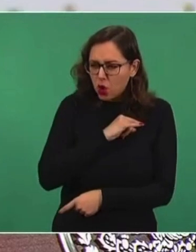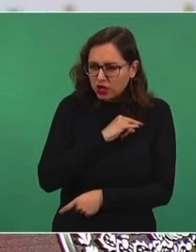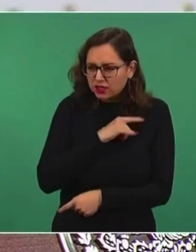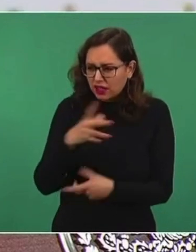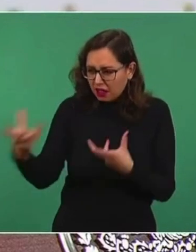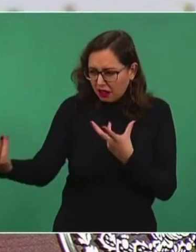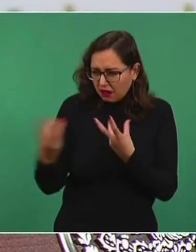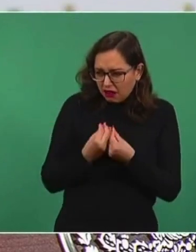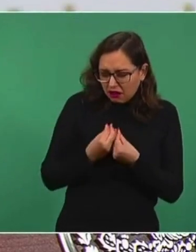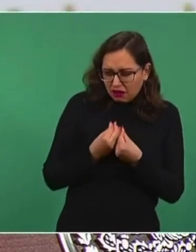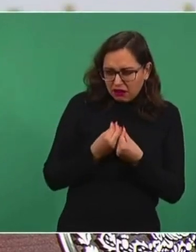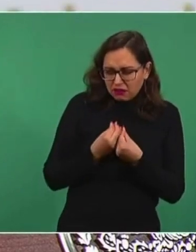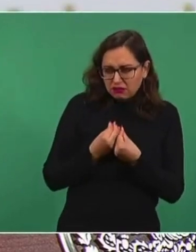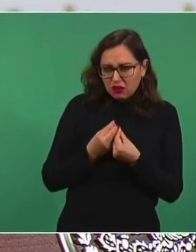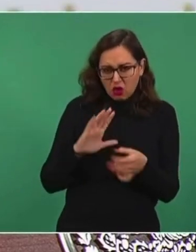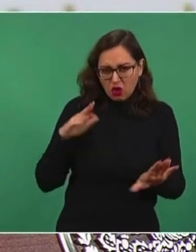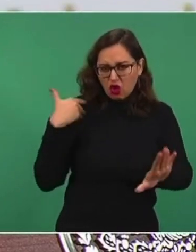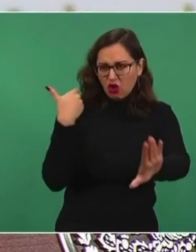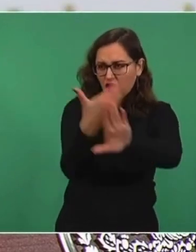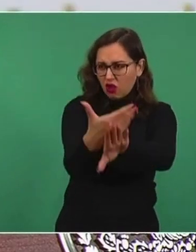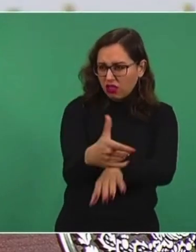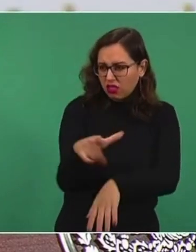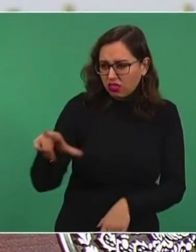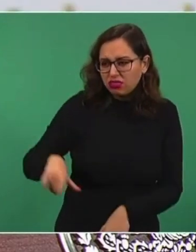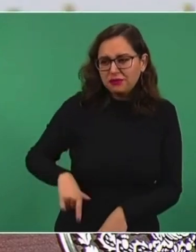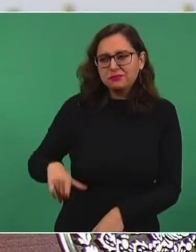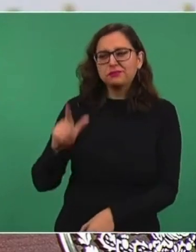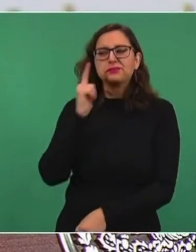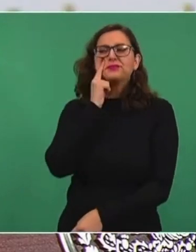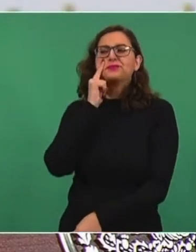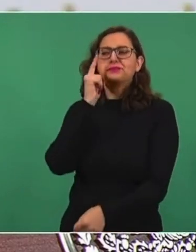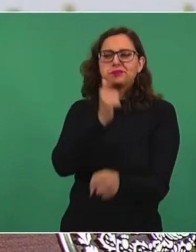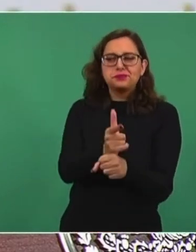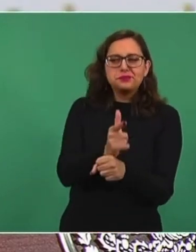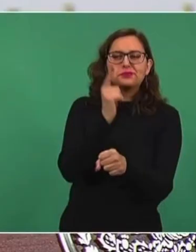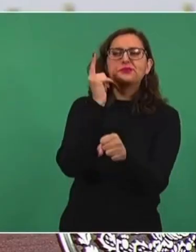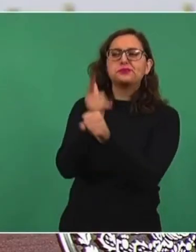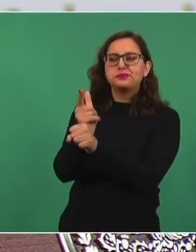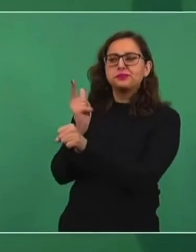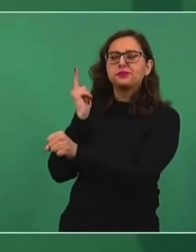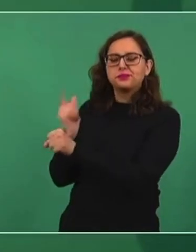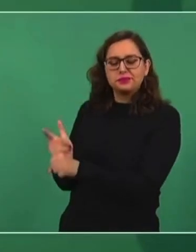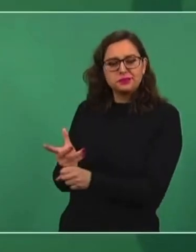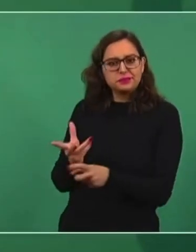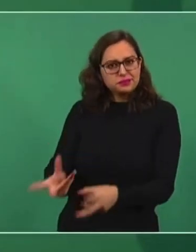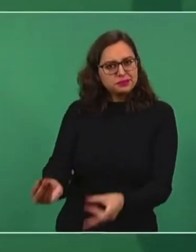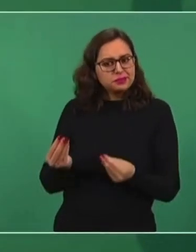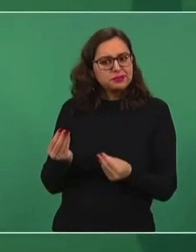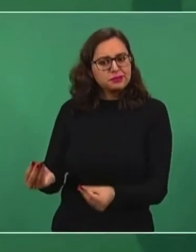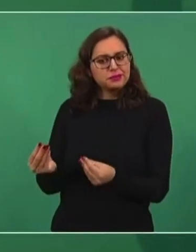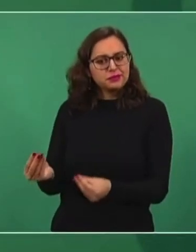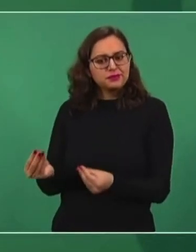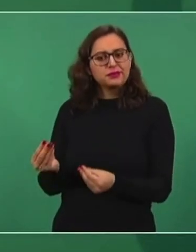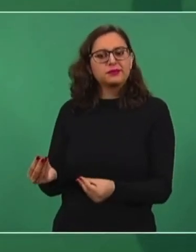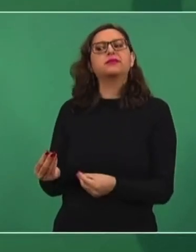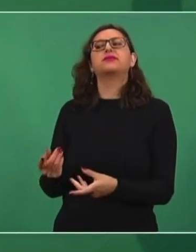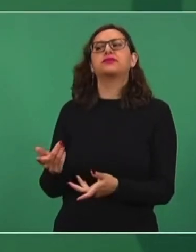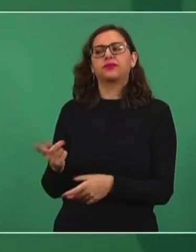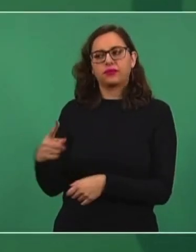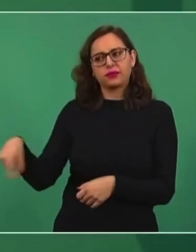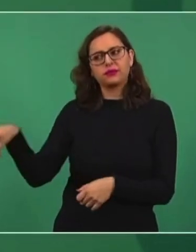para afectarnos a nosotros, sólo con ese